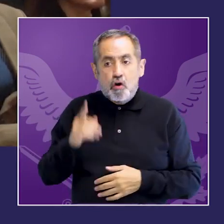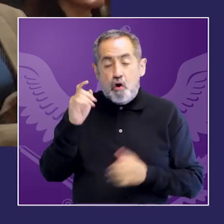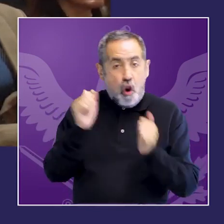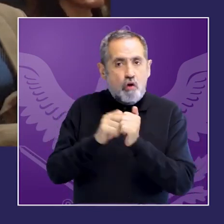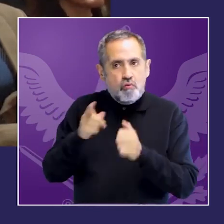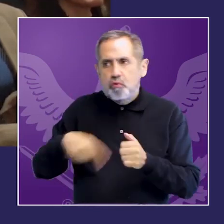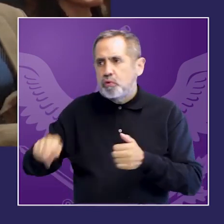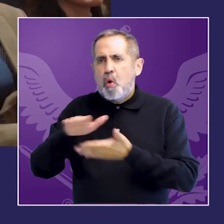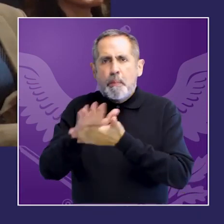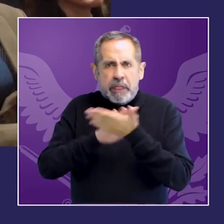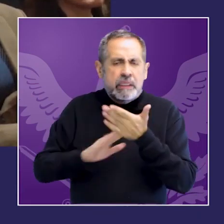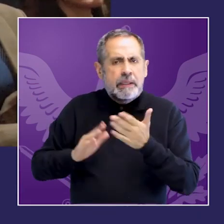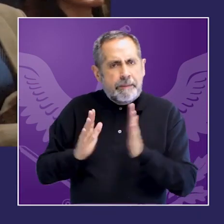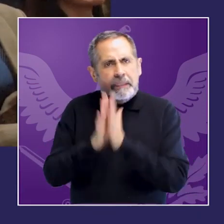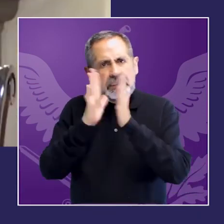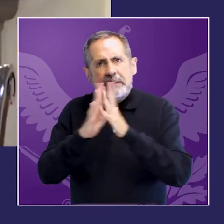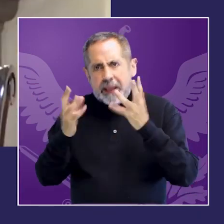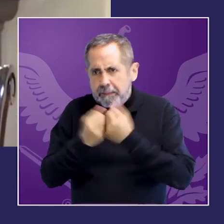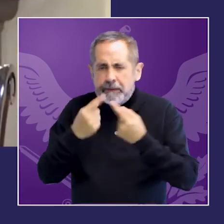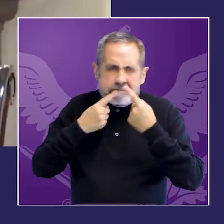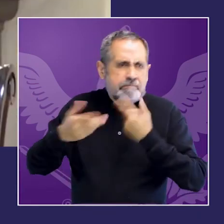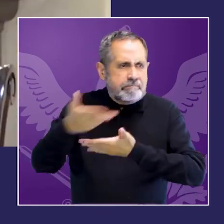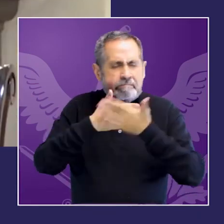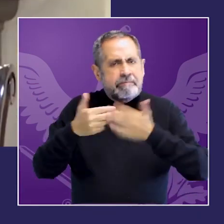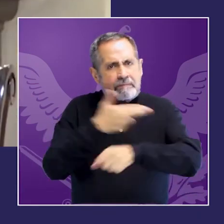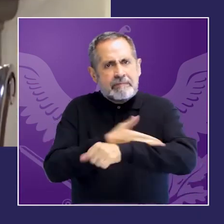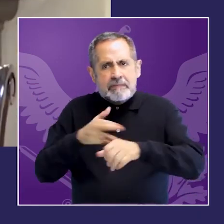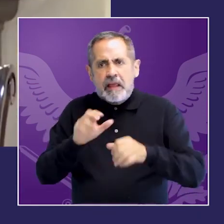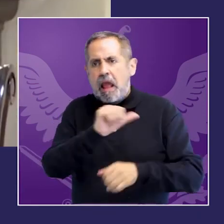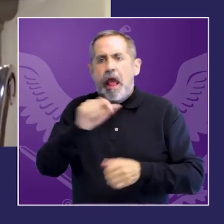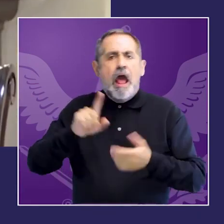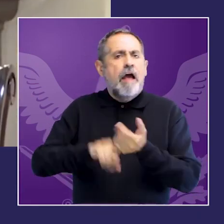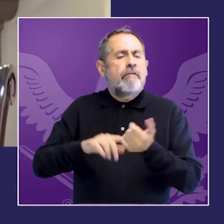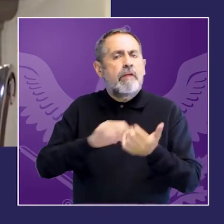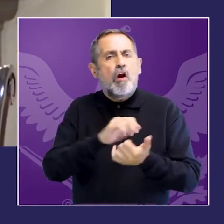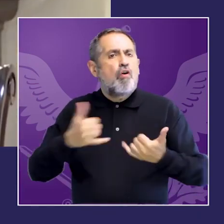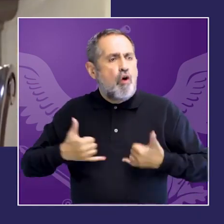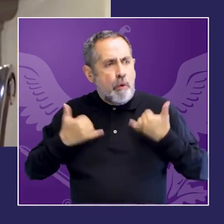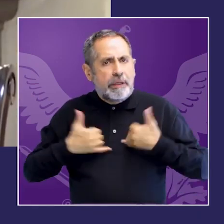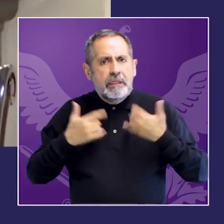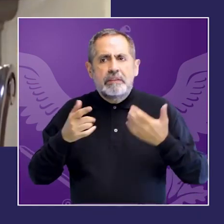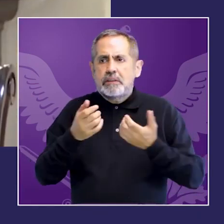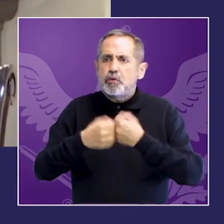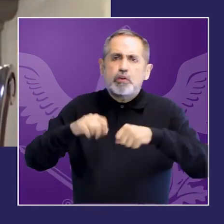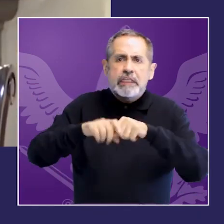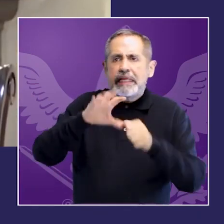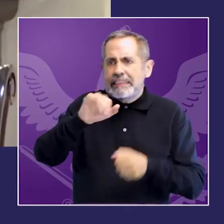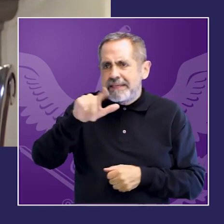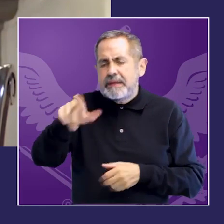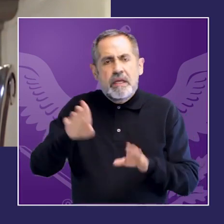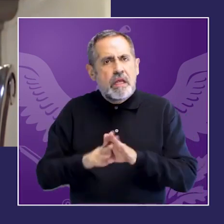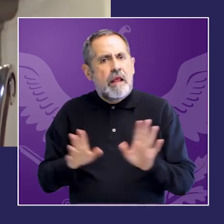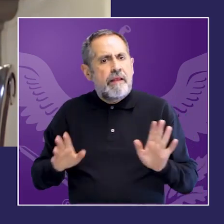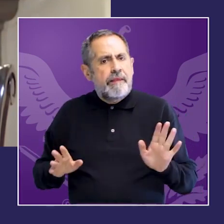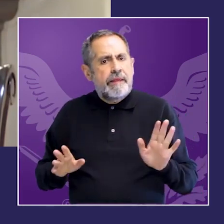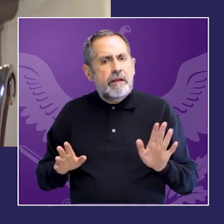humildad y de hacer participar precisamente a las ONG a la sociedad civil nosotros